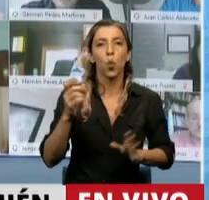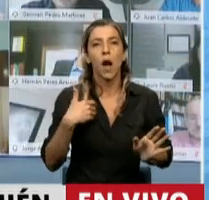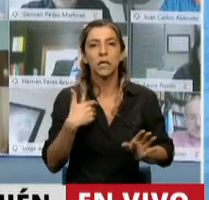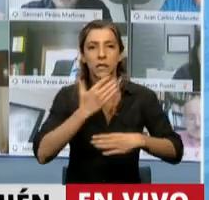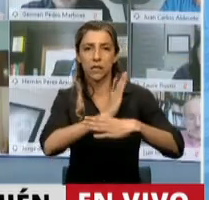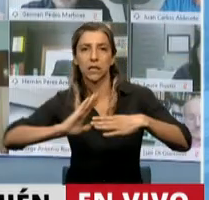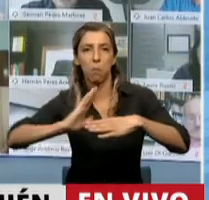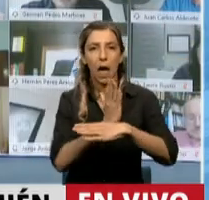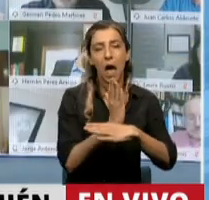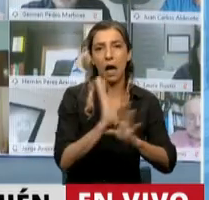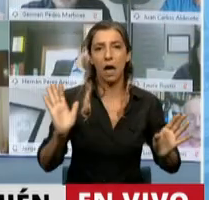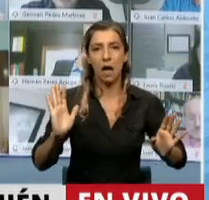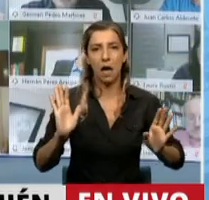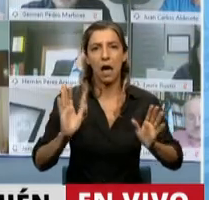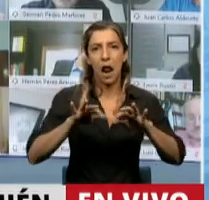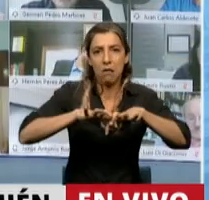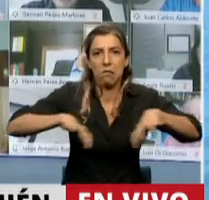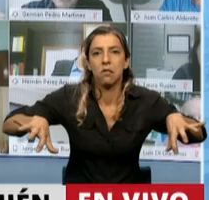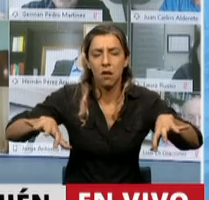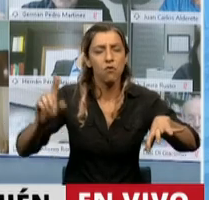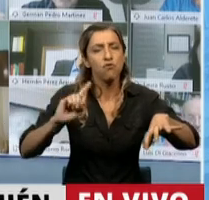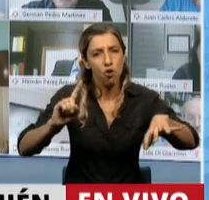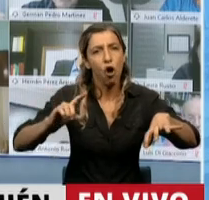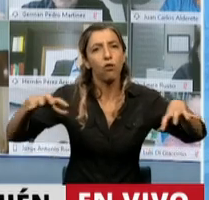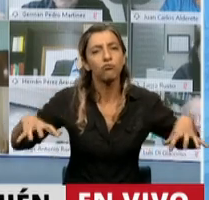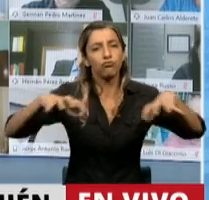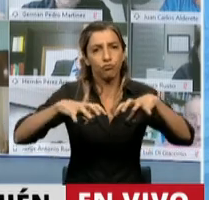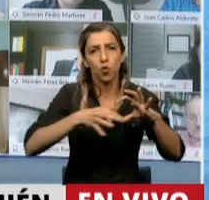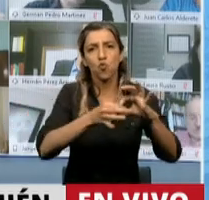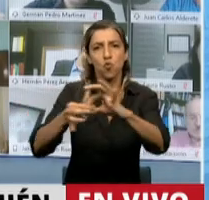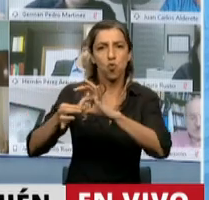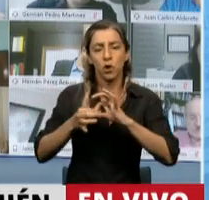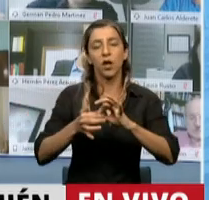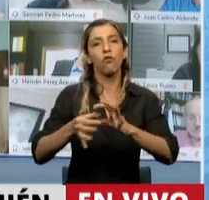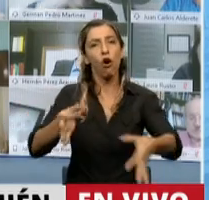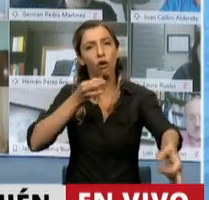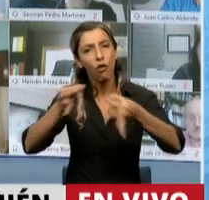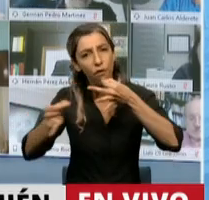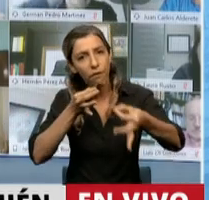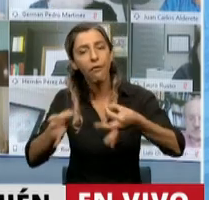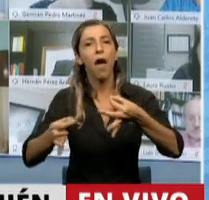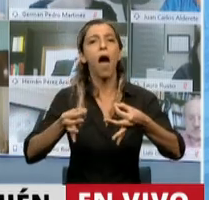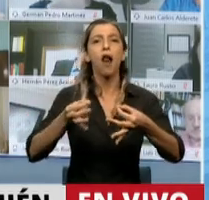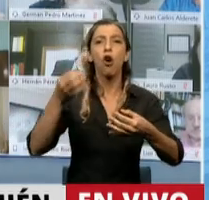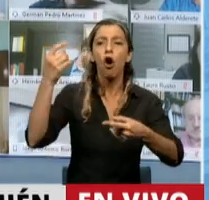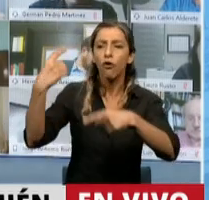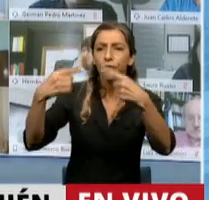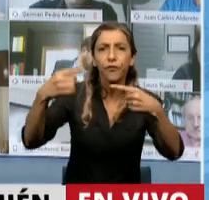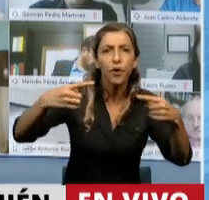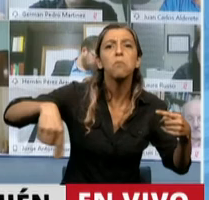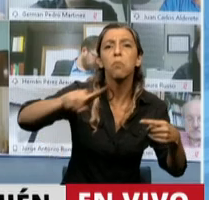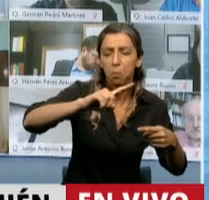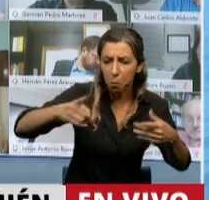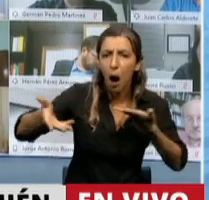que dividen, sino convocando al diálogo en el respeto a la diversidad, buscando consensos y